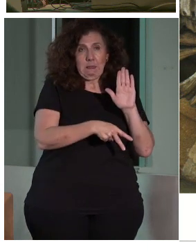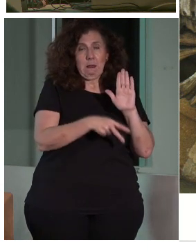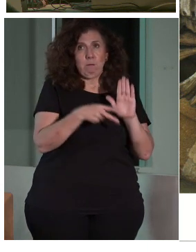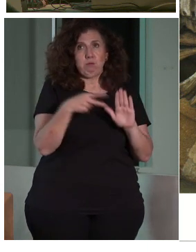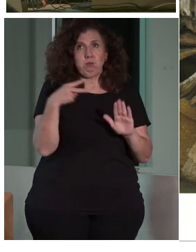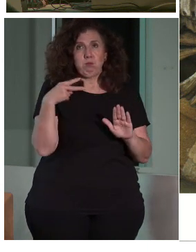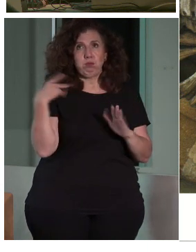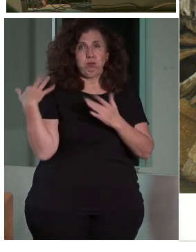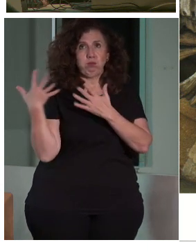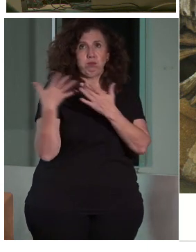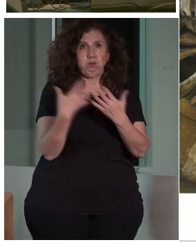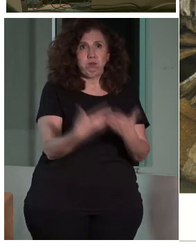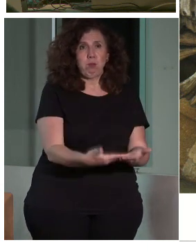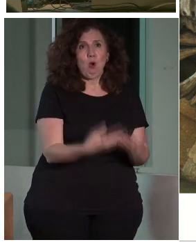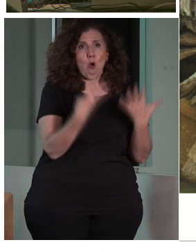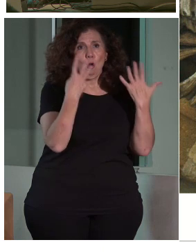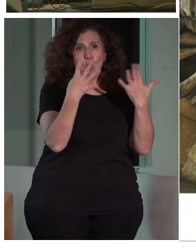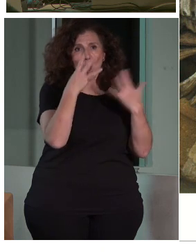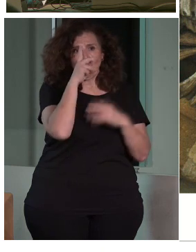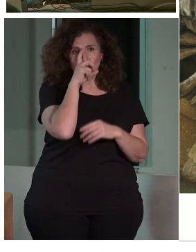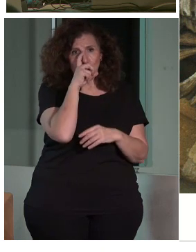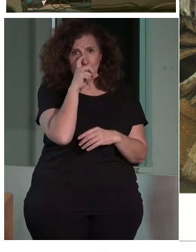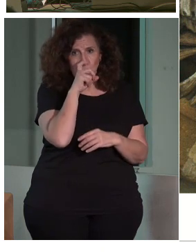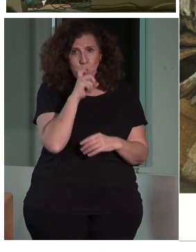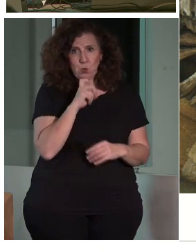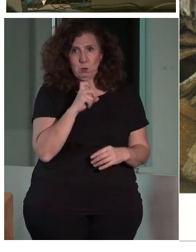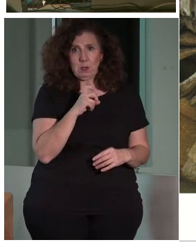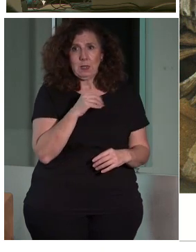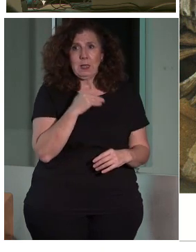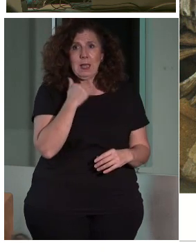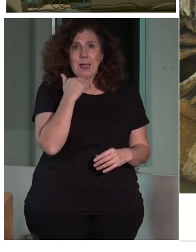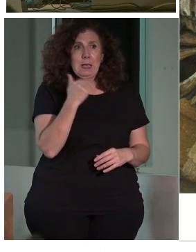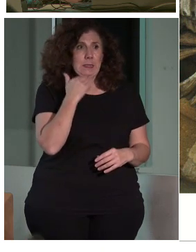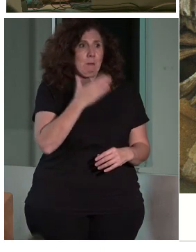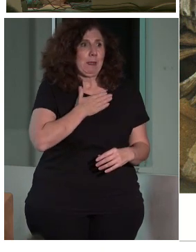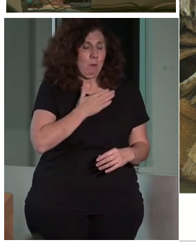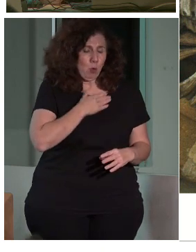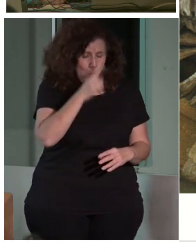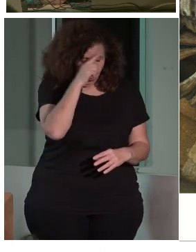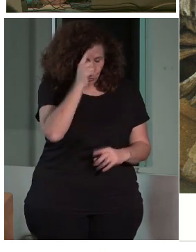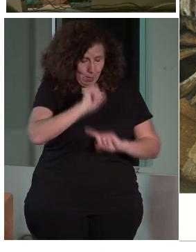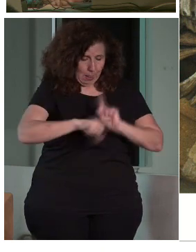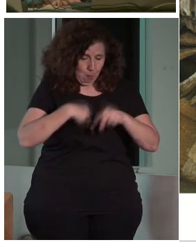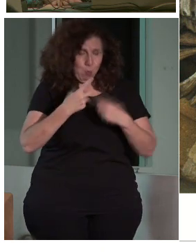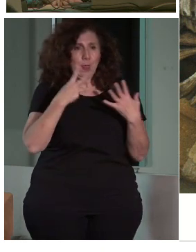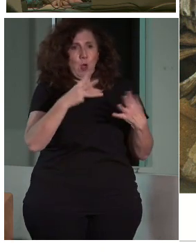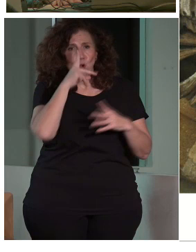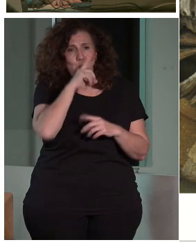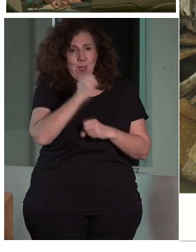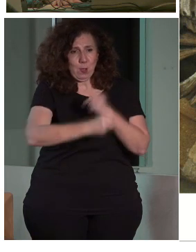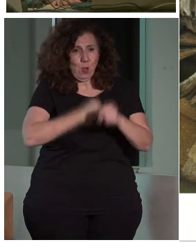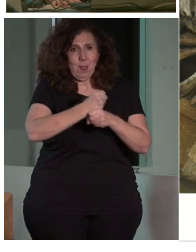No es algo que haya surgido rápidamente. Casi la podemos mencionar también patrimonio cultural, después de ocho años de trabajo, ¿no?